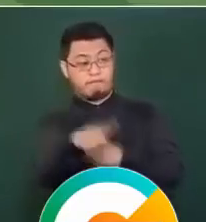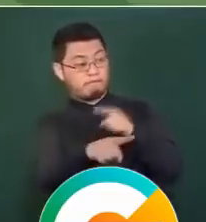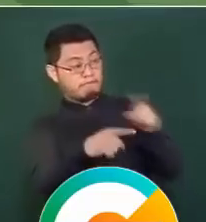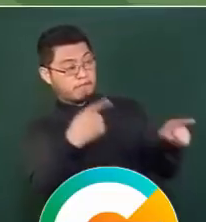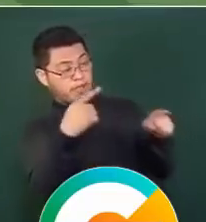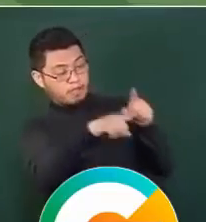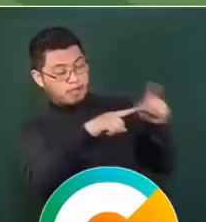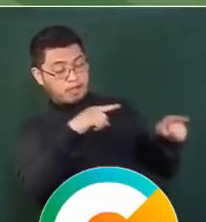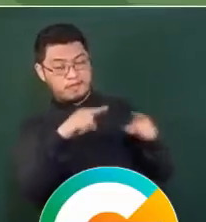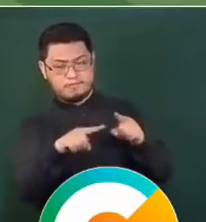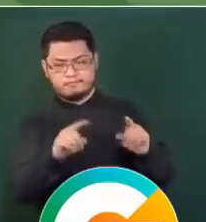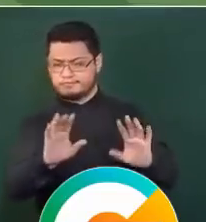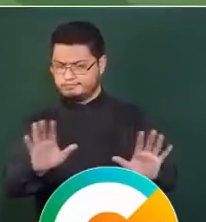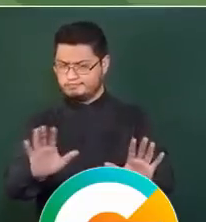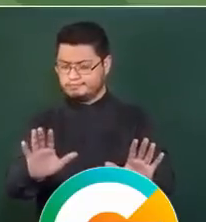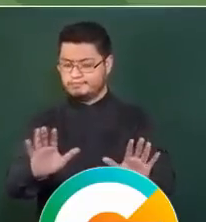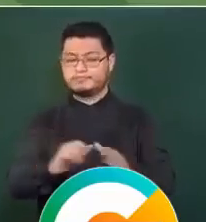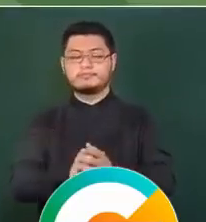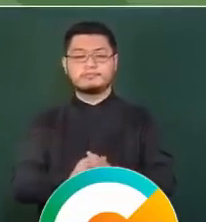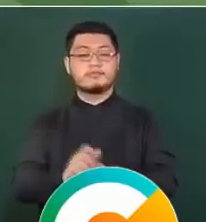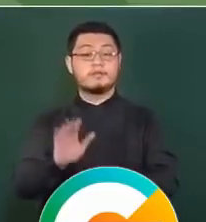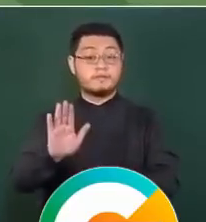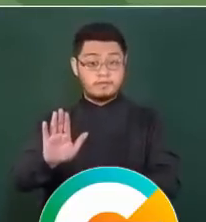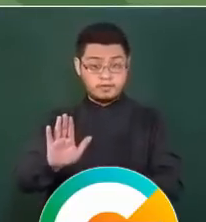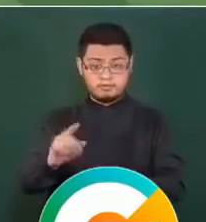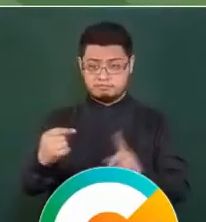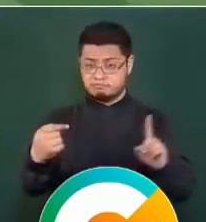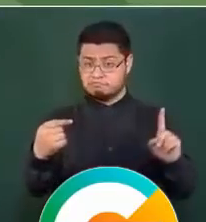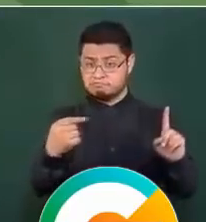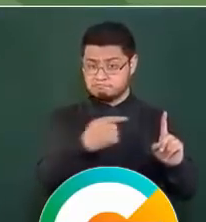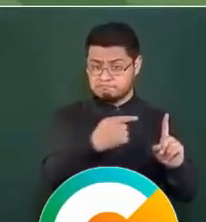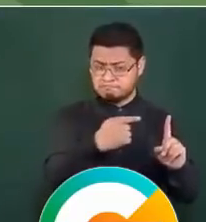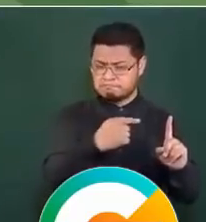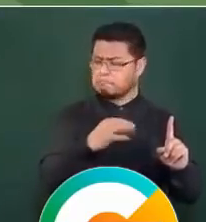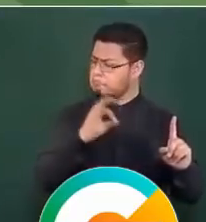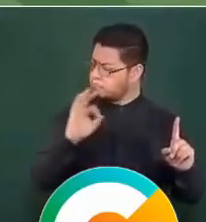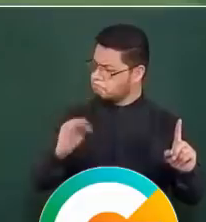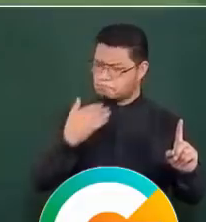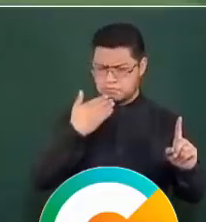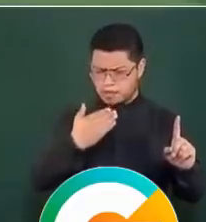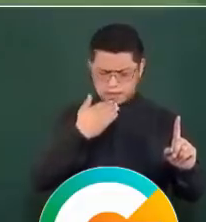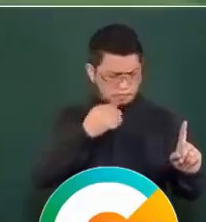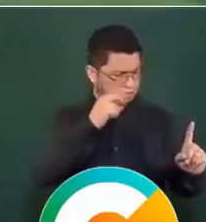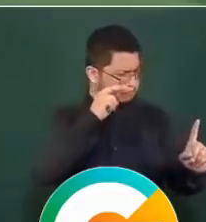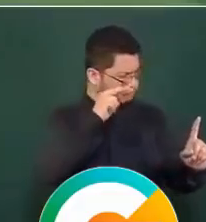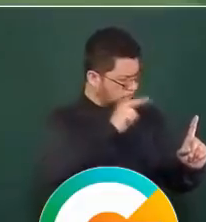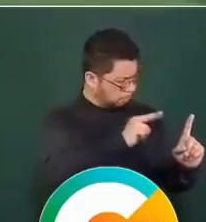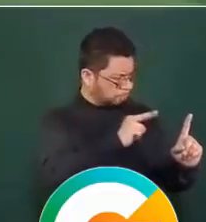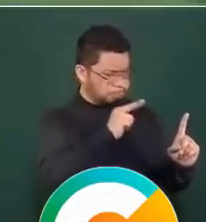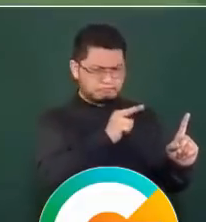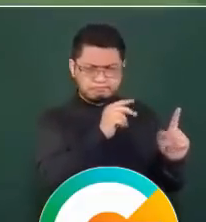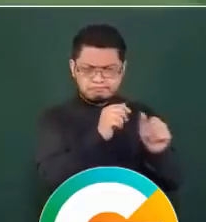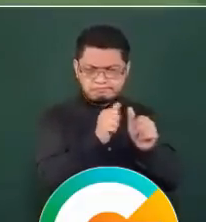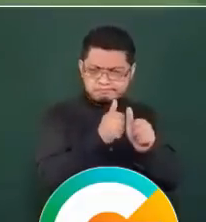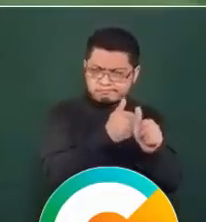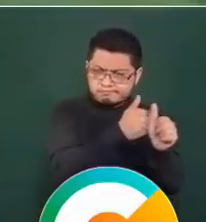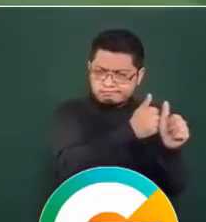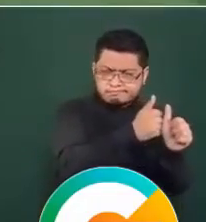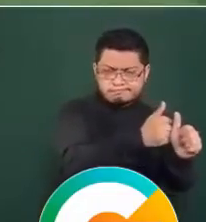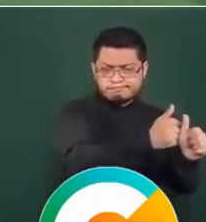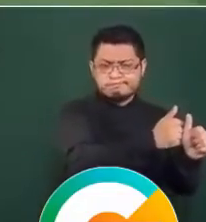hace, pero él ha tenido la supervisión y hemos tenido la vigilancia